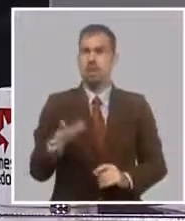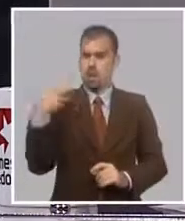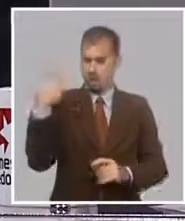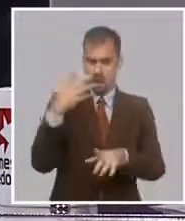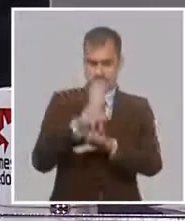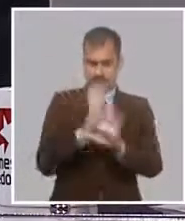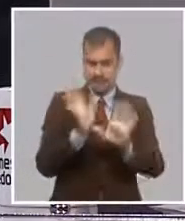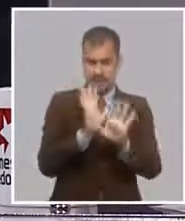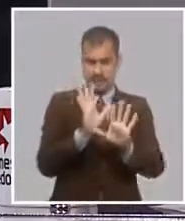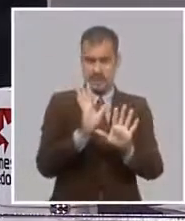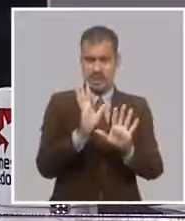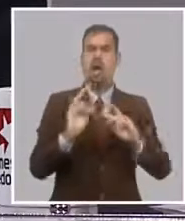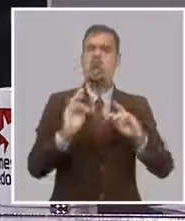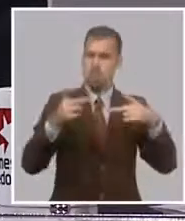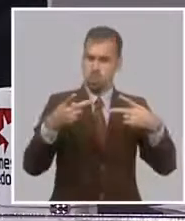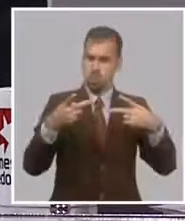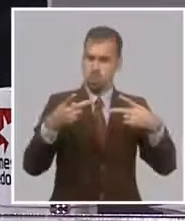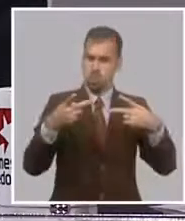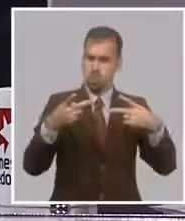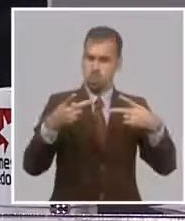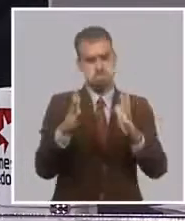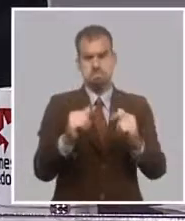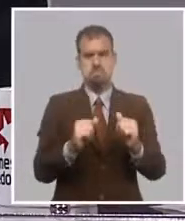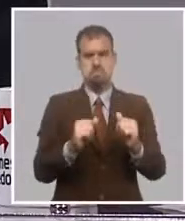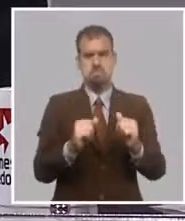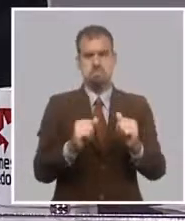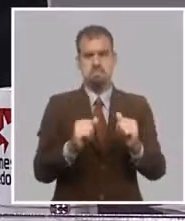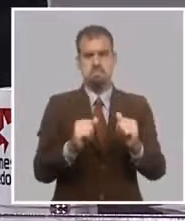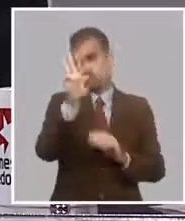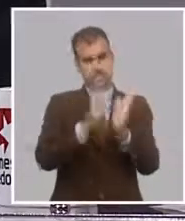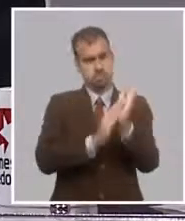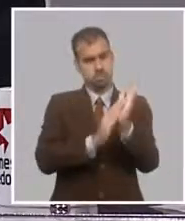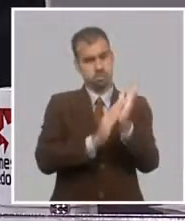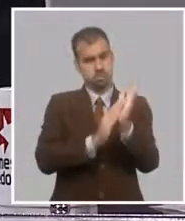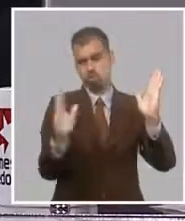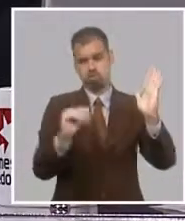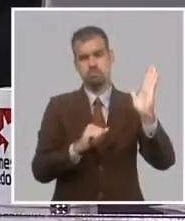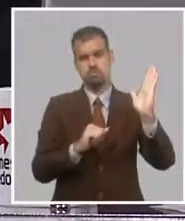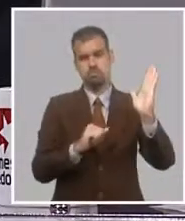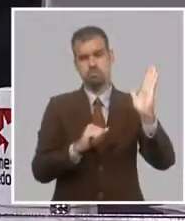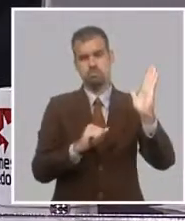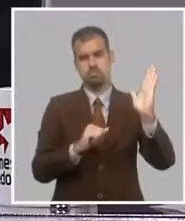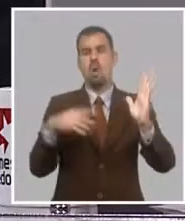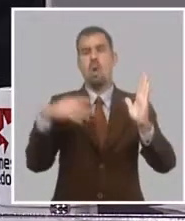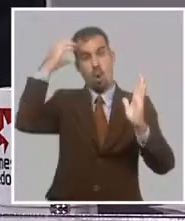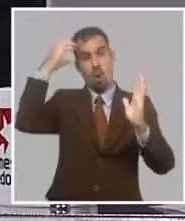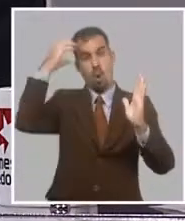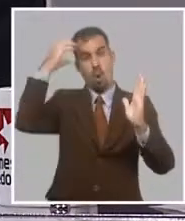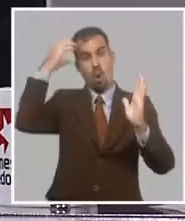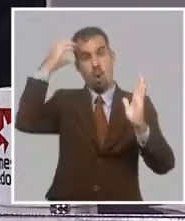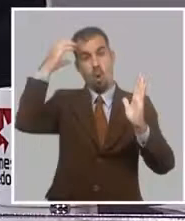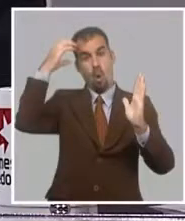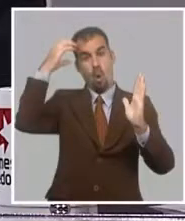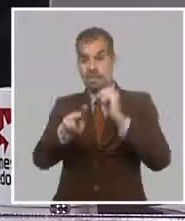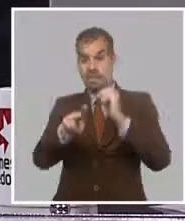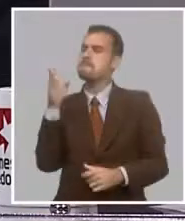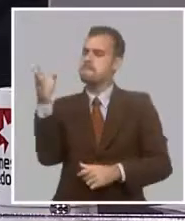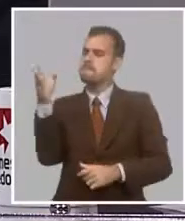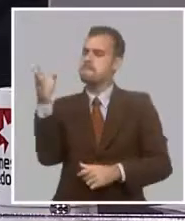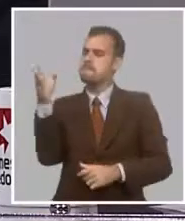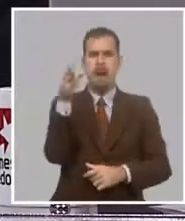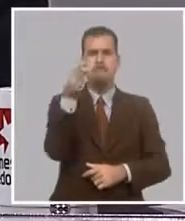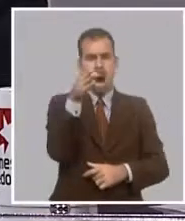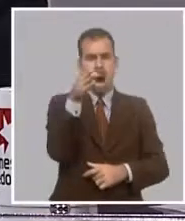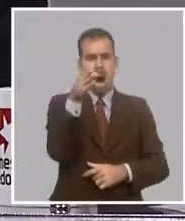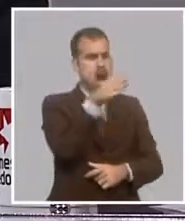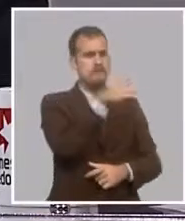reiteraron. Durante este primer trimestre ha habido varios recorridos de autoridades de gobierno por las